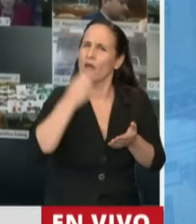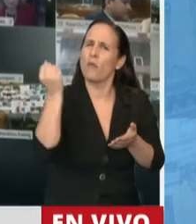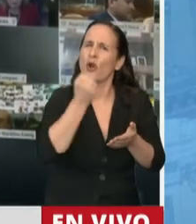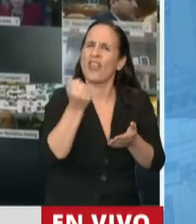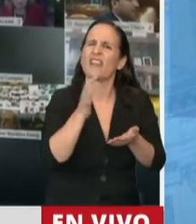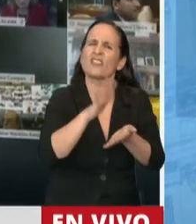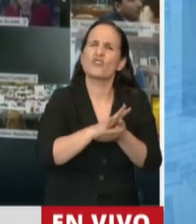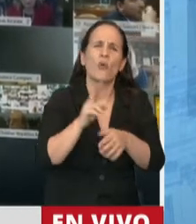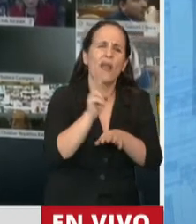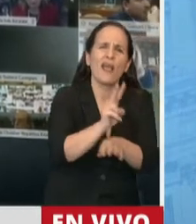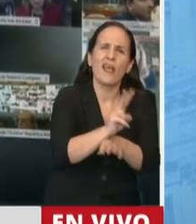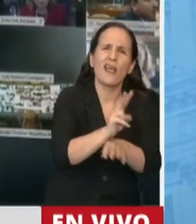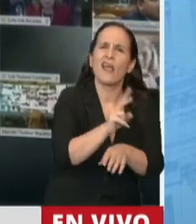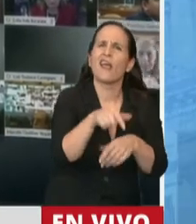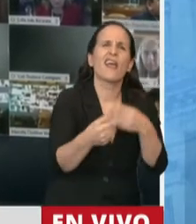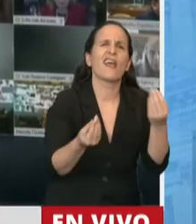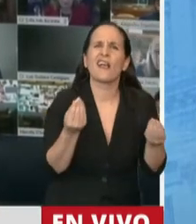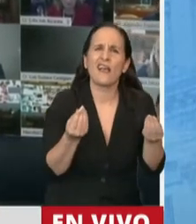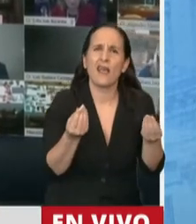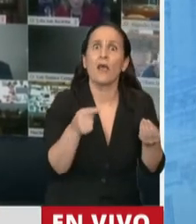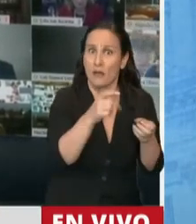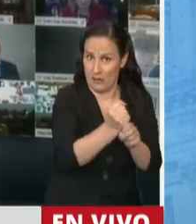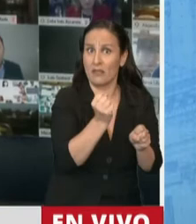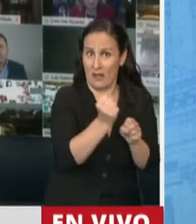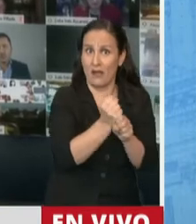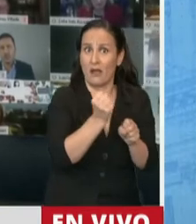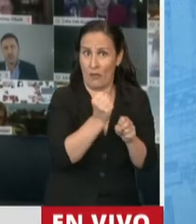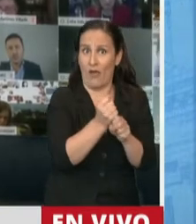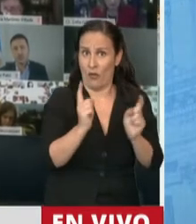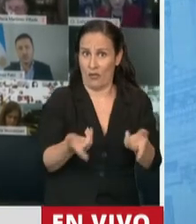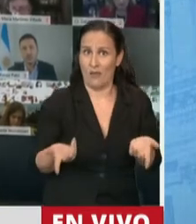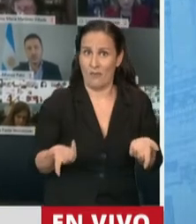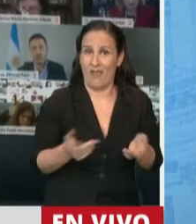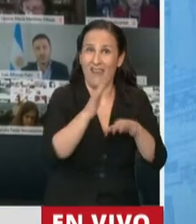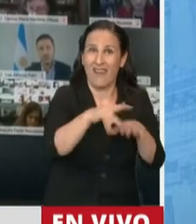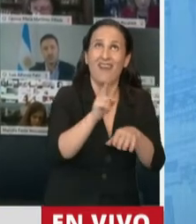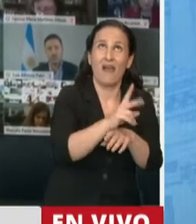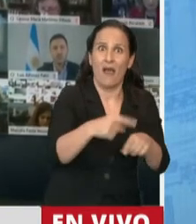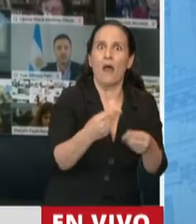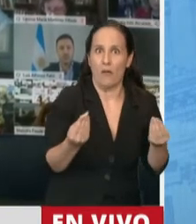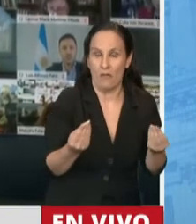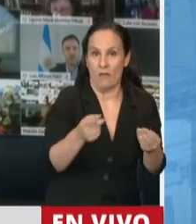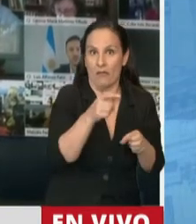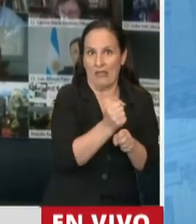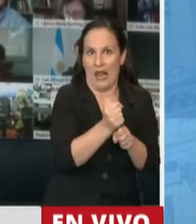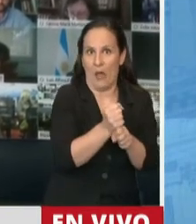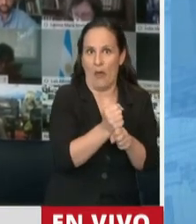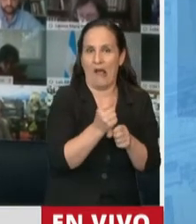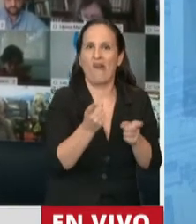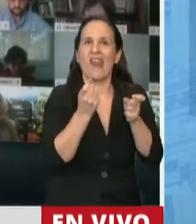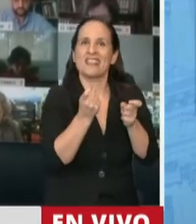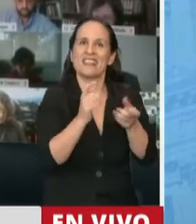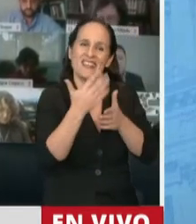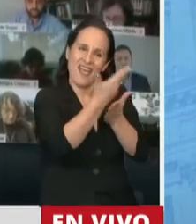como un trabajo que requiere que también se lo